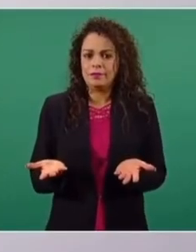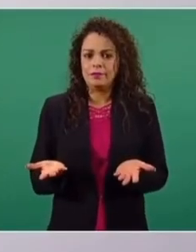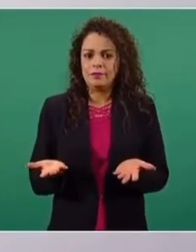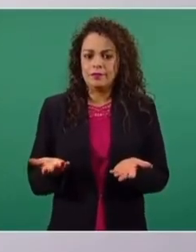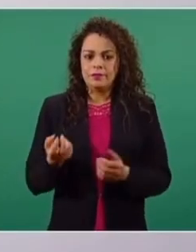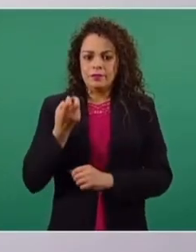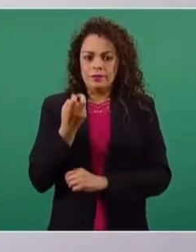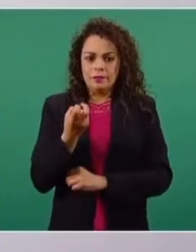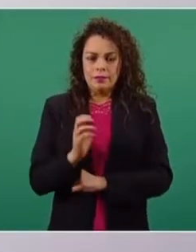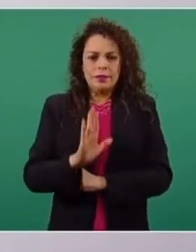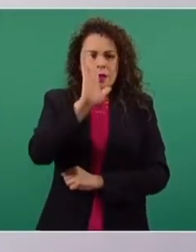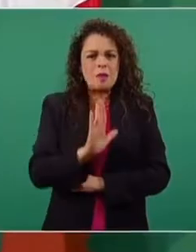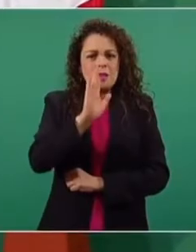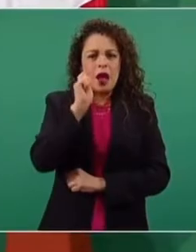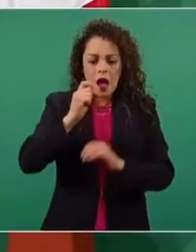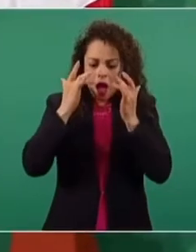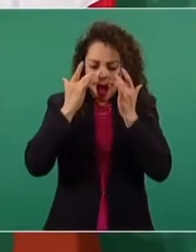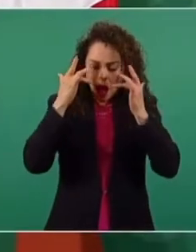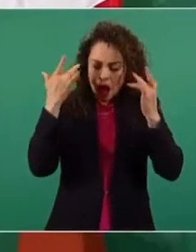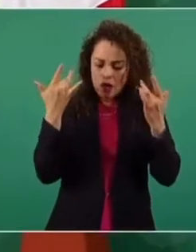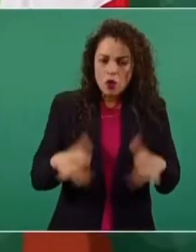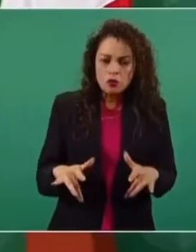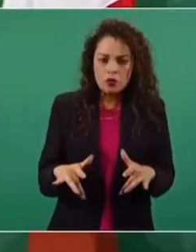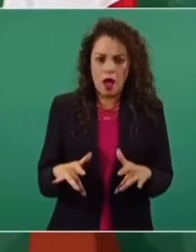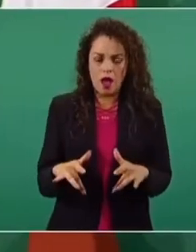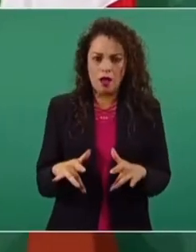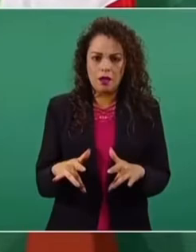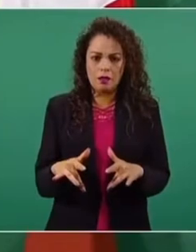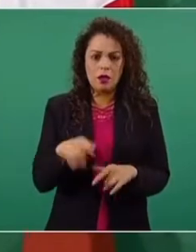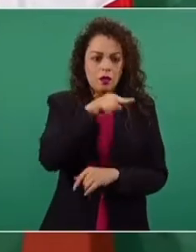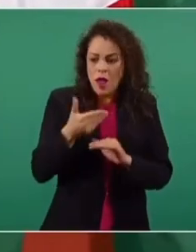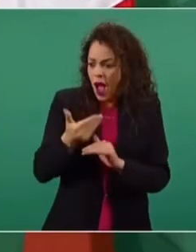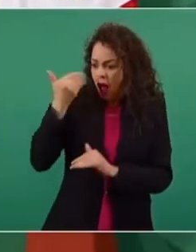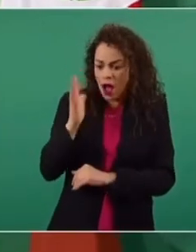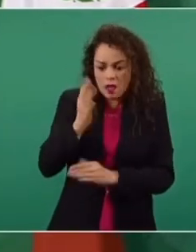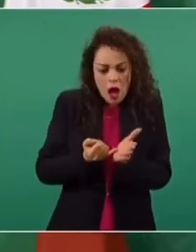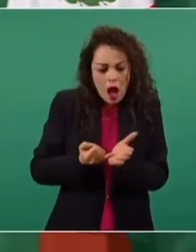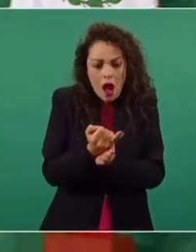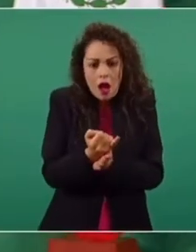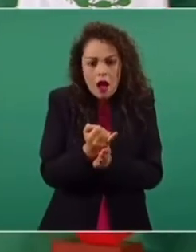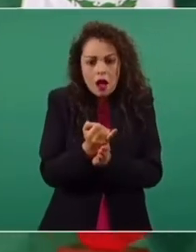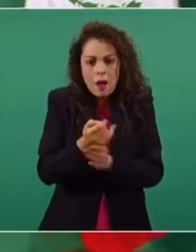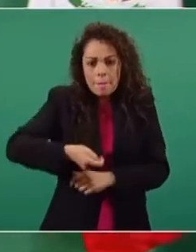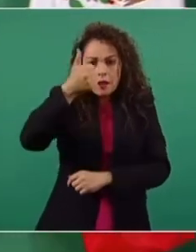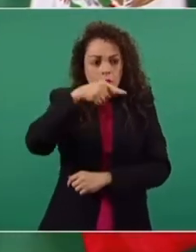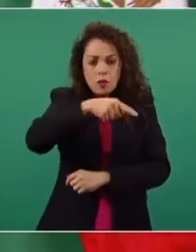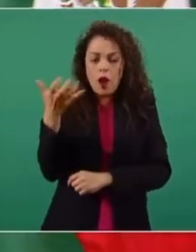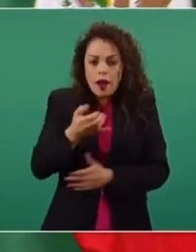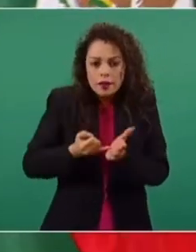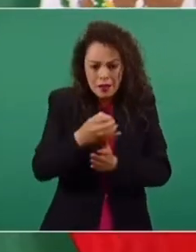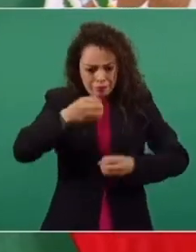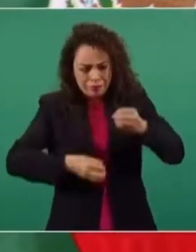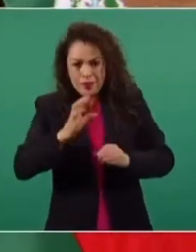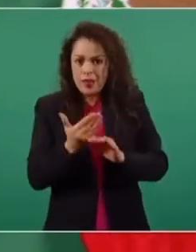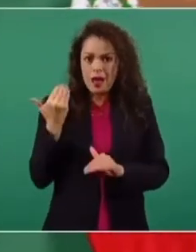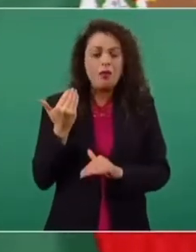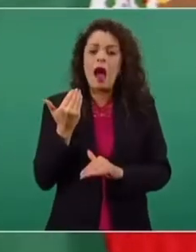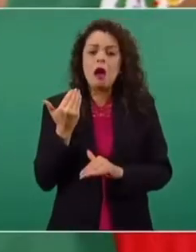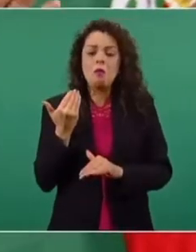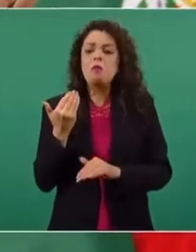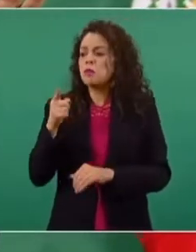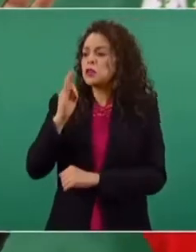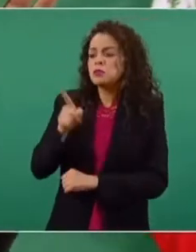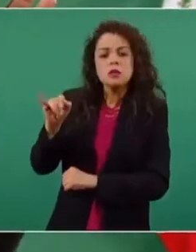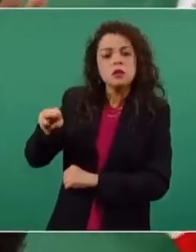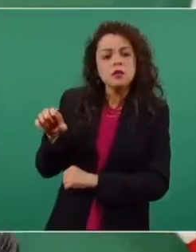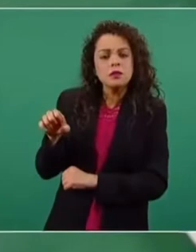abdica, renuncia a su sentencia original. Suena de